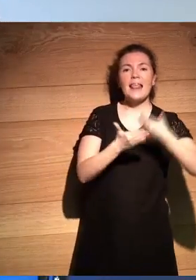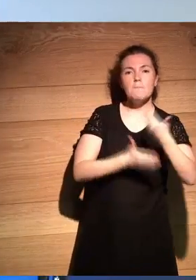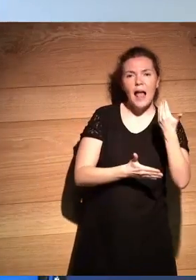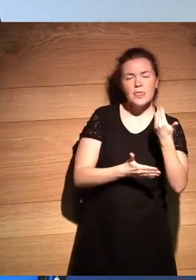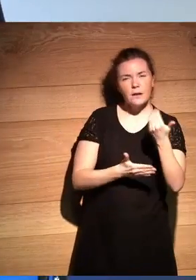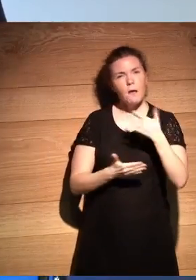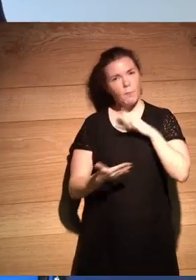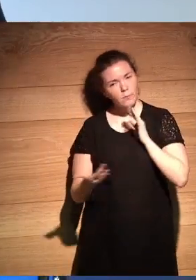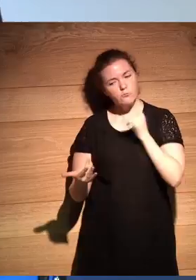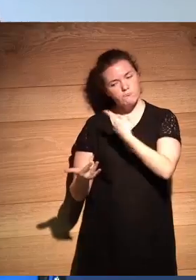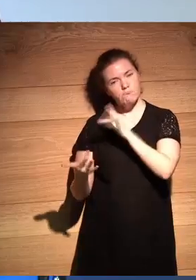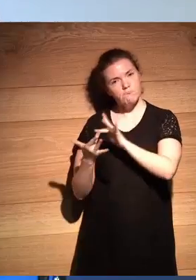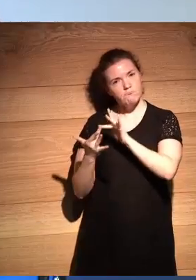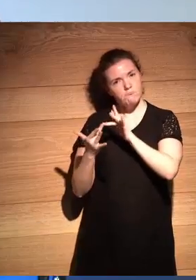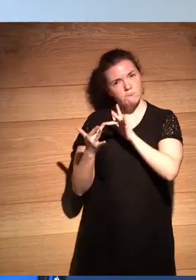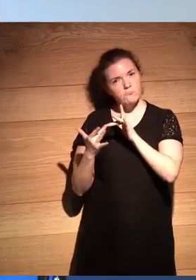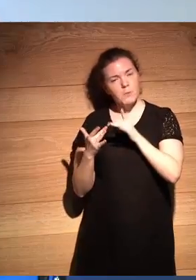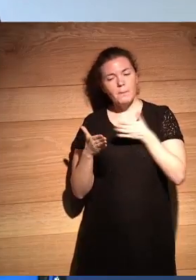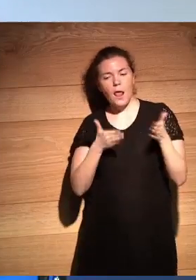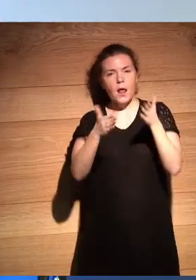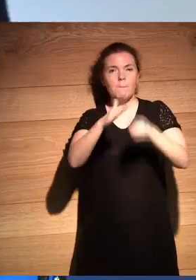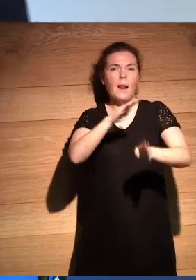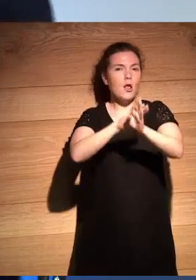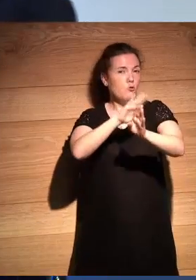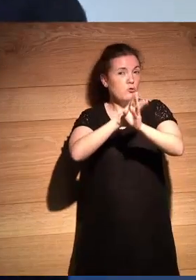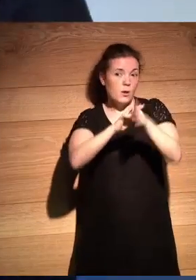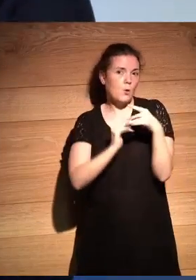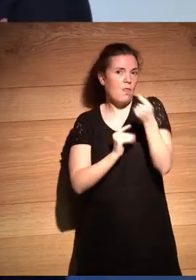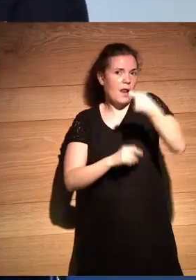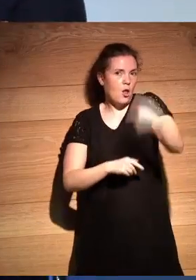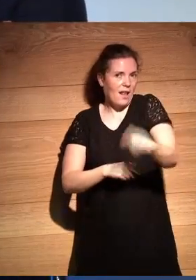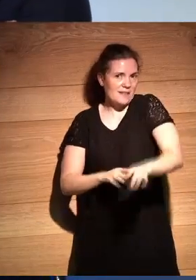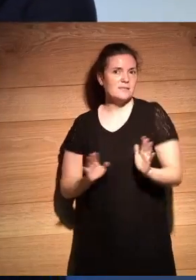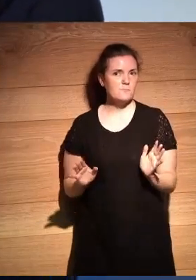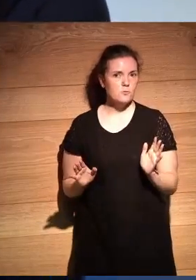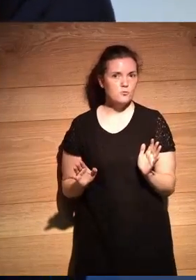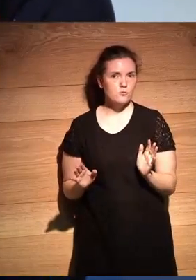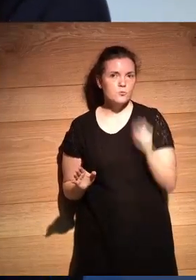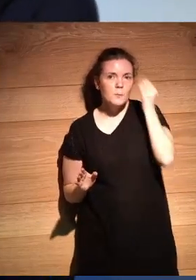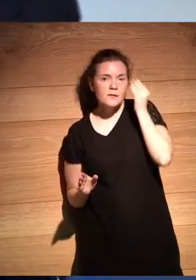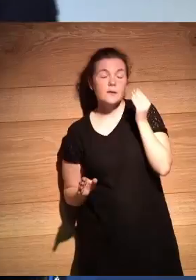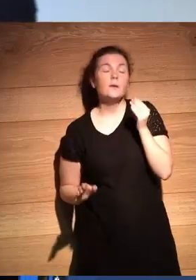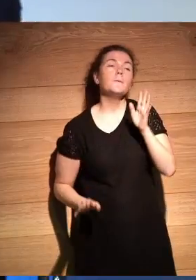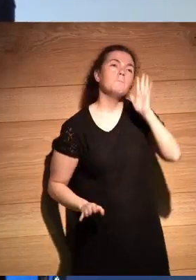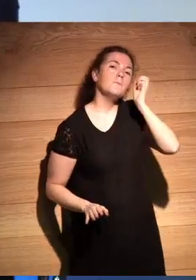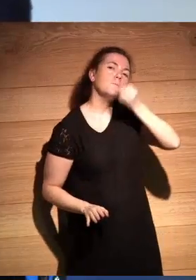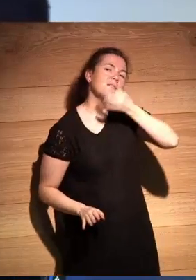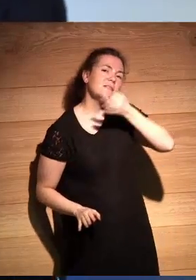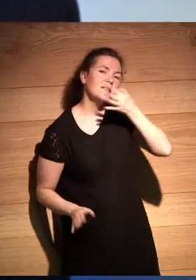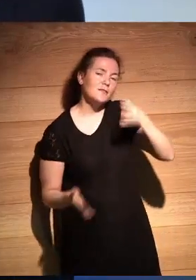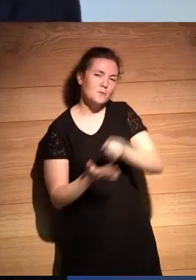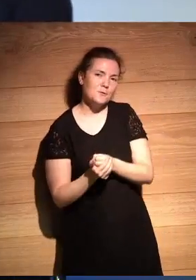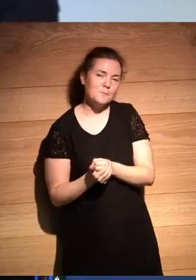¿podemos seguir encontrando caminos para que esto sea posible con el dineral que cuesta? bueno buenas tardes a todos